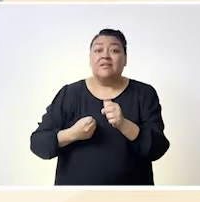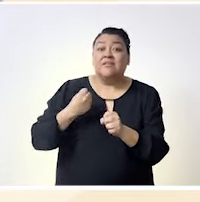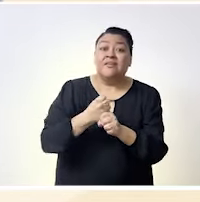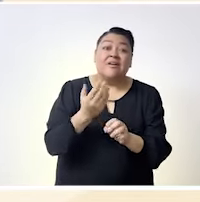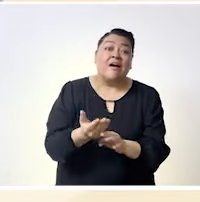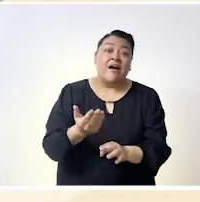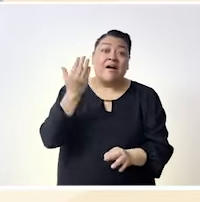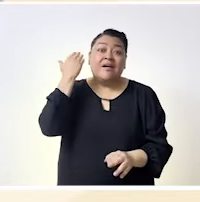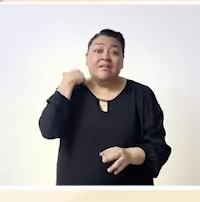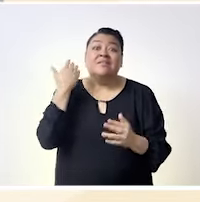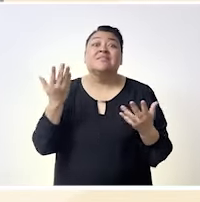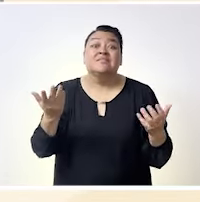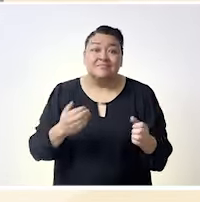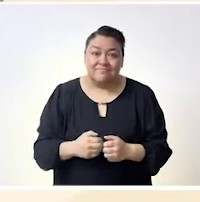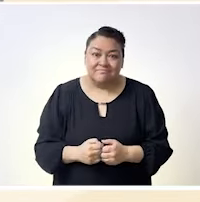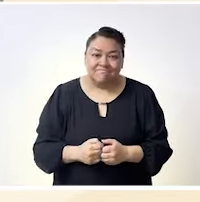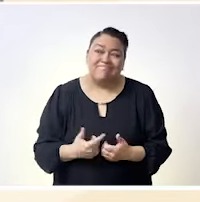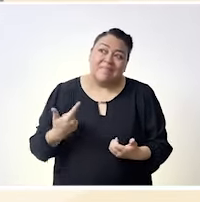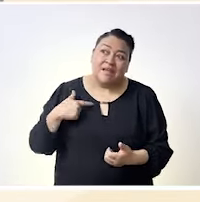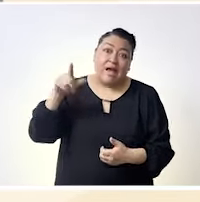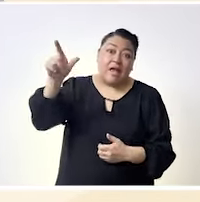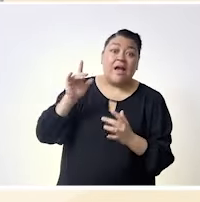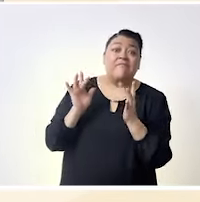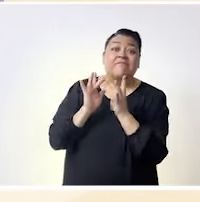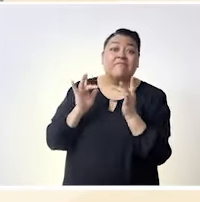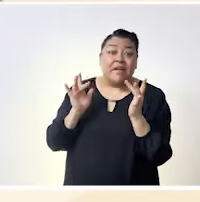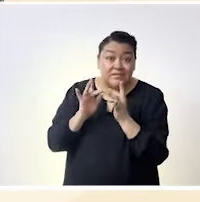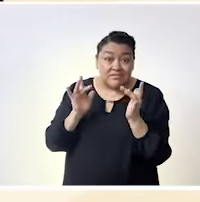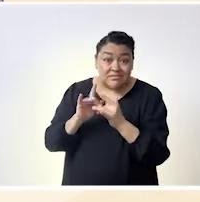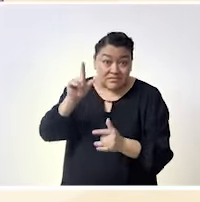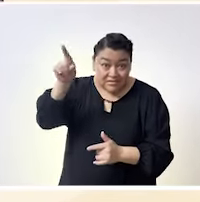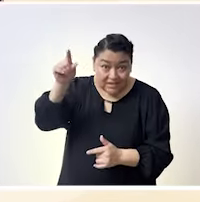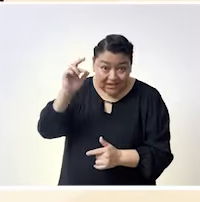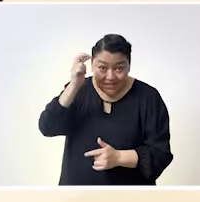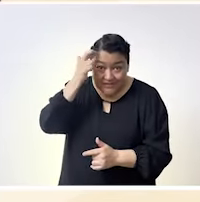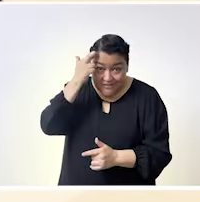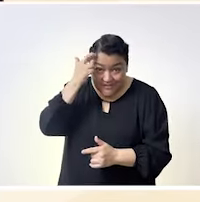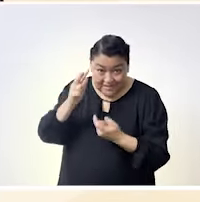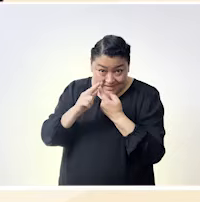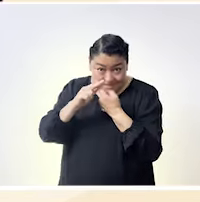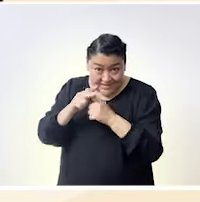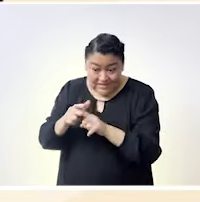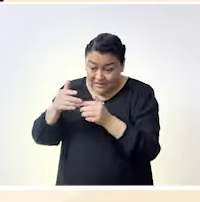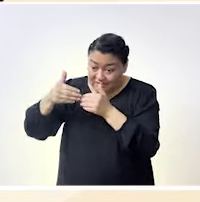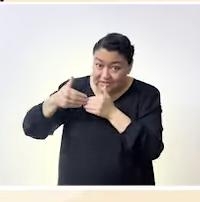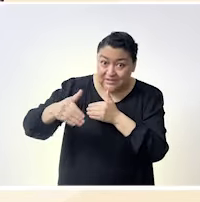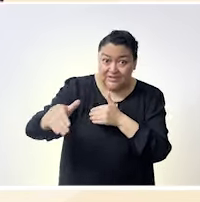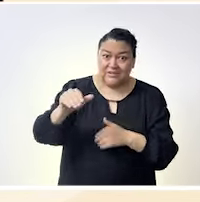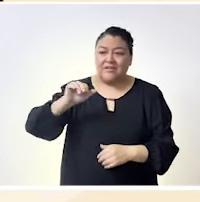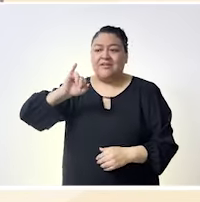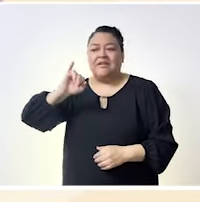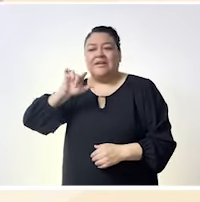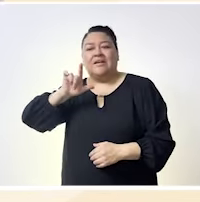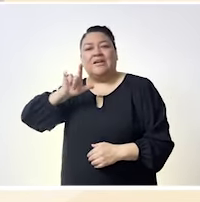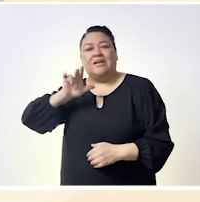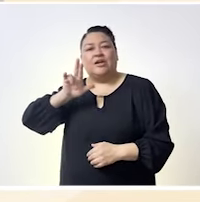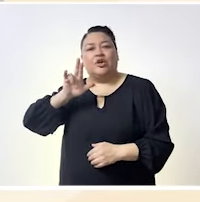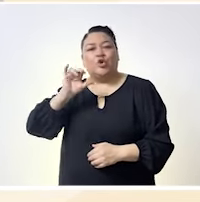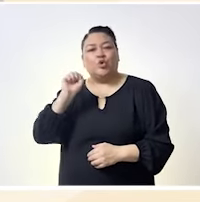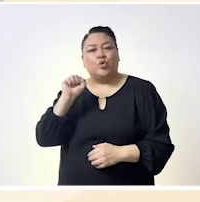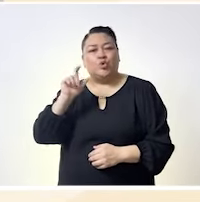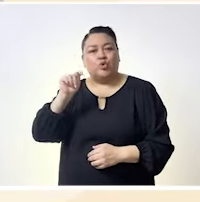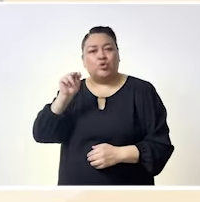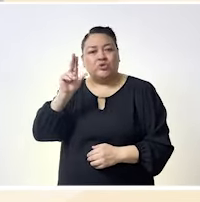más fíjense la ilustración nos dejó fuera de la ciudadanía ya que aquellos filósofos